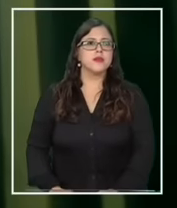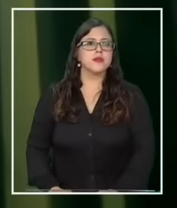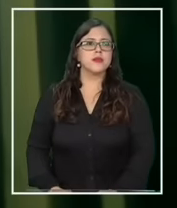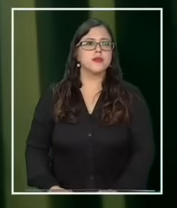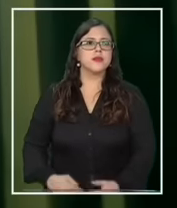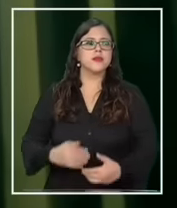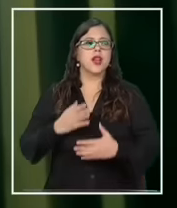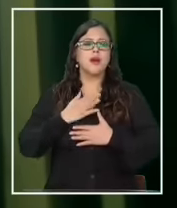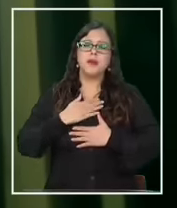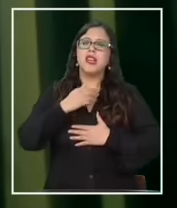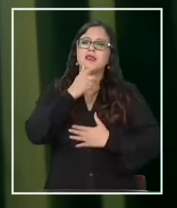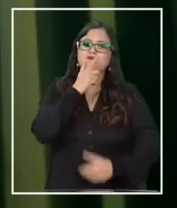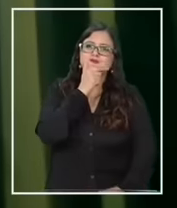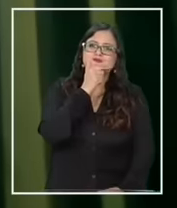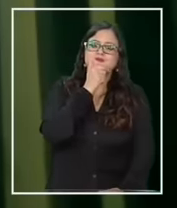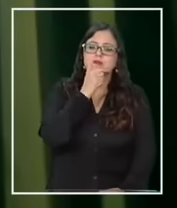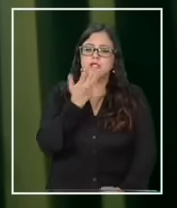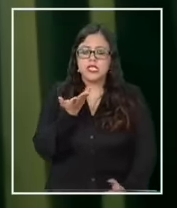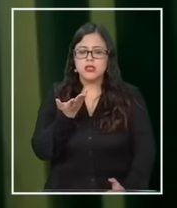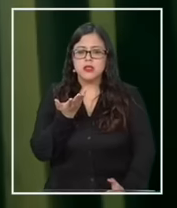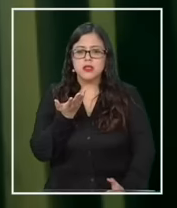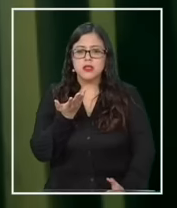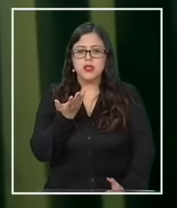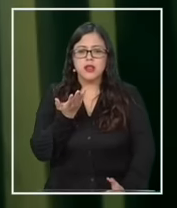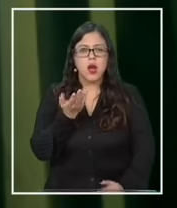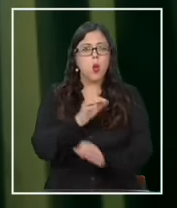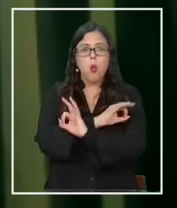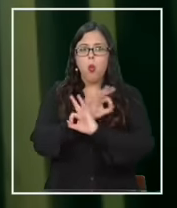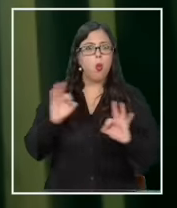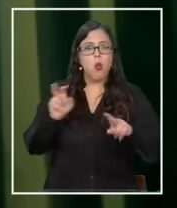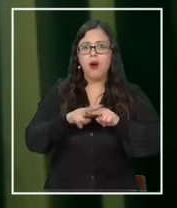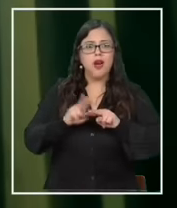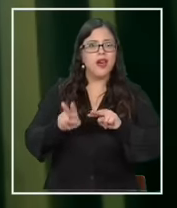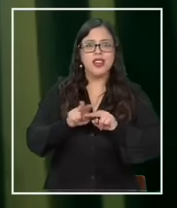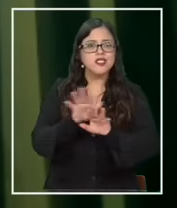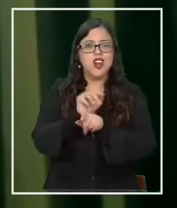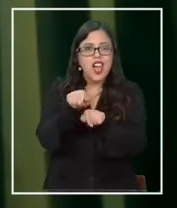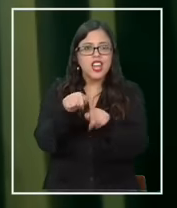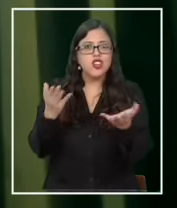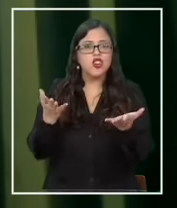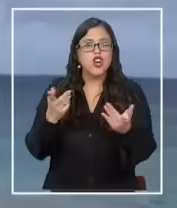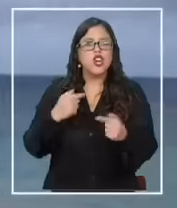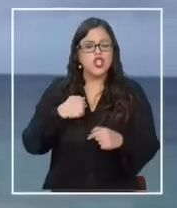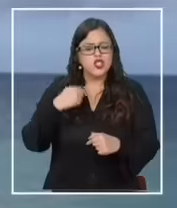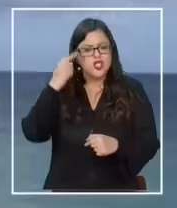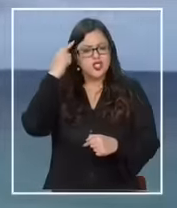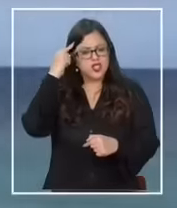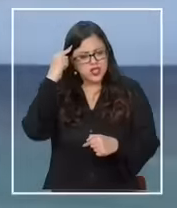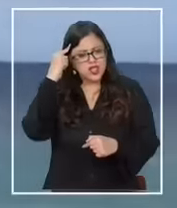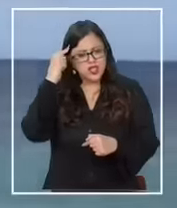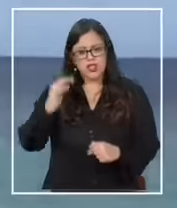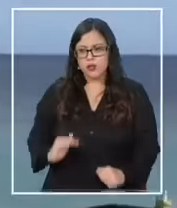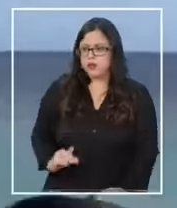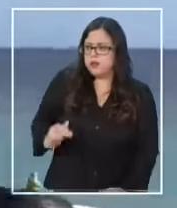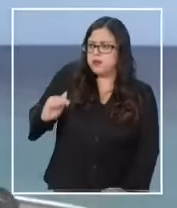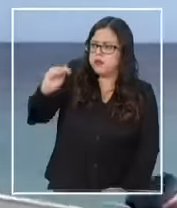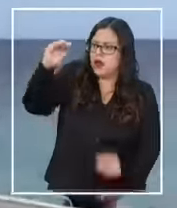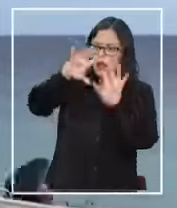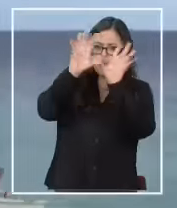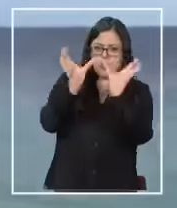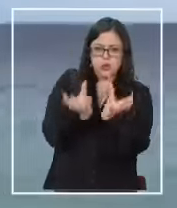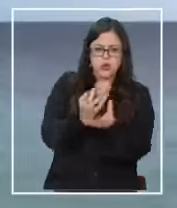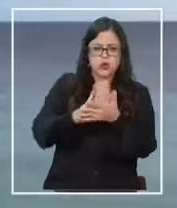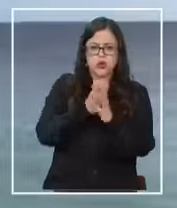me intrigaba mucho el hecho de que nunca se había hecho antes sentía que estaba creciendo en un mundo en el cual ya estaba todo hecho